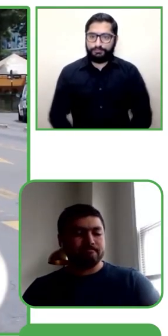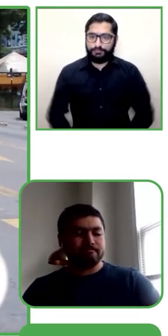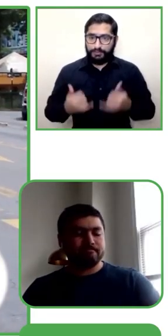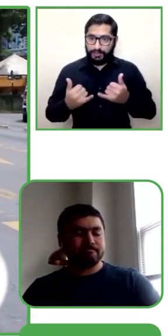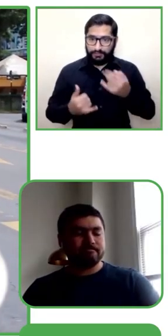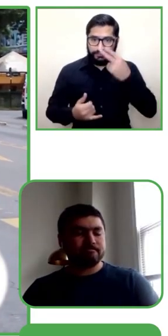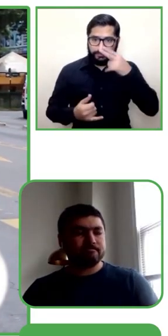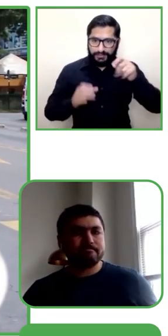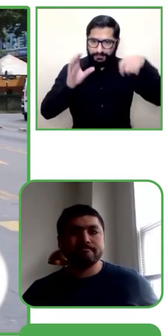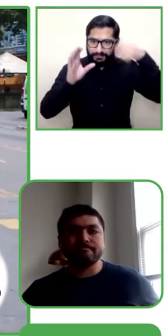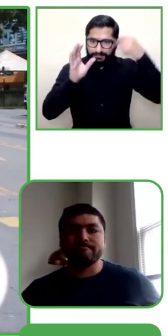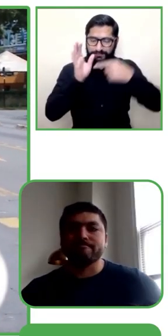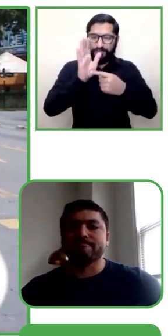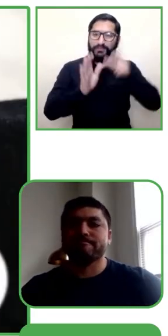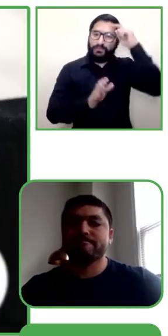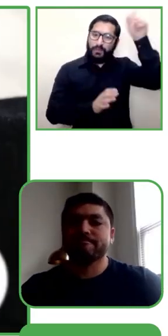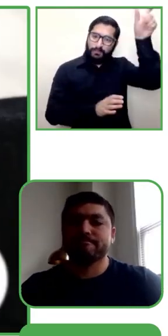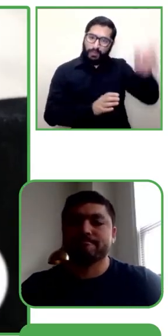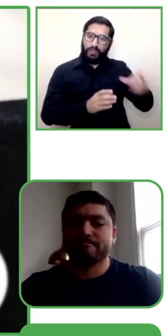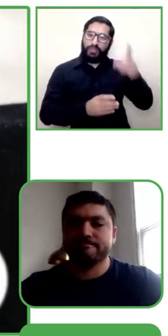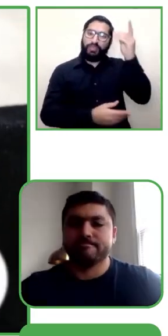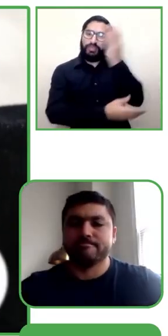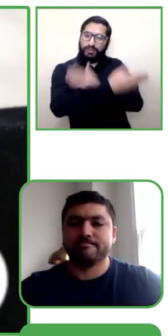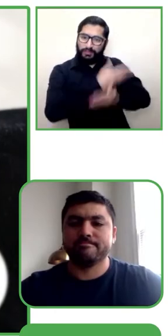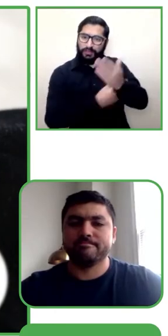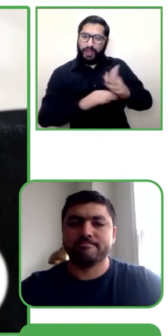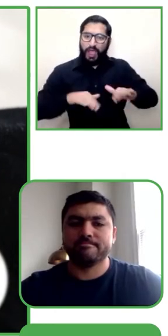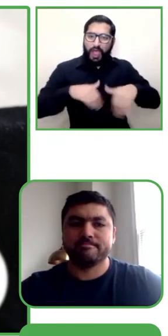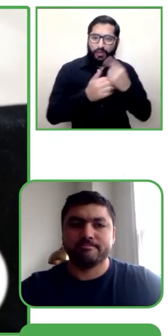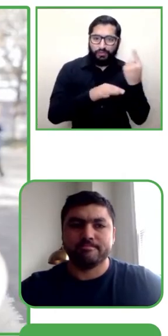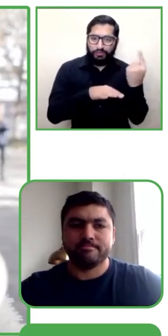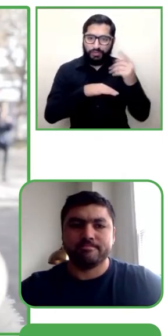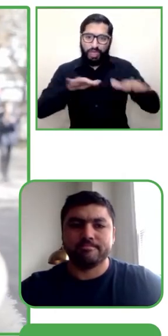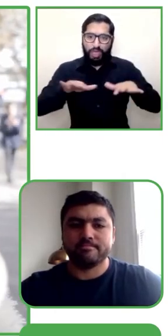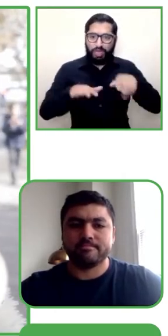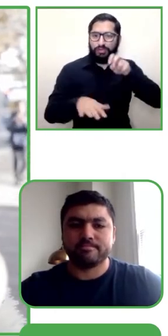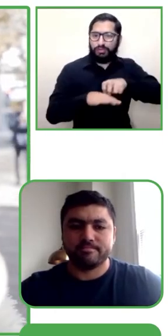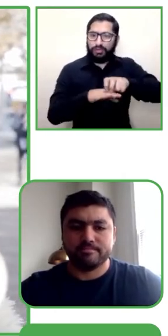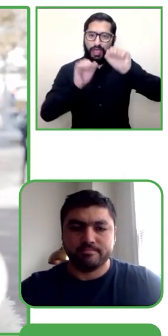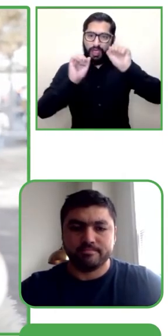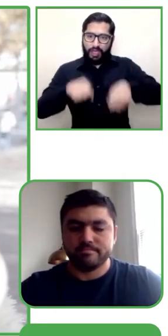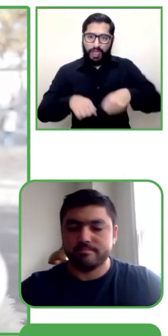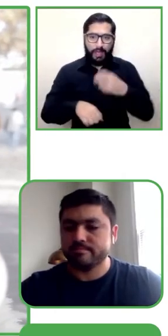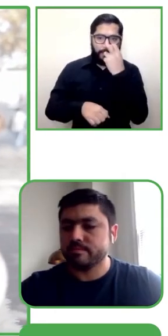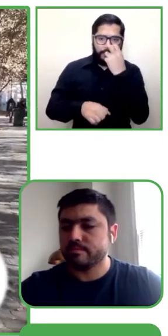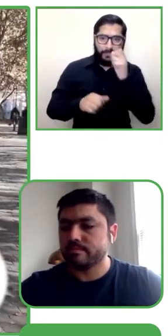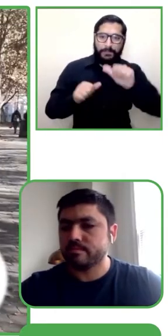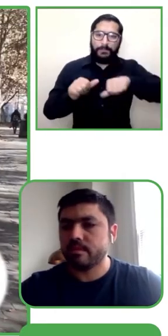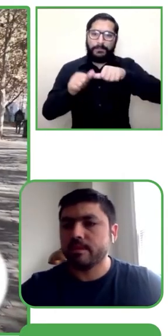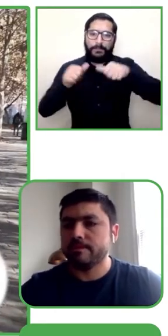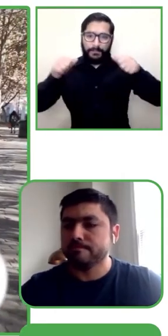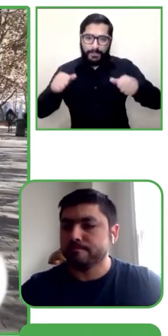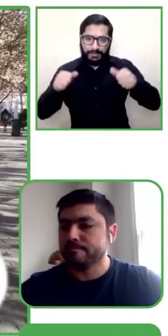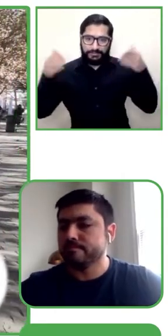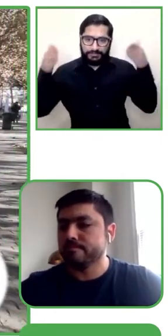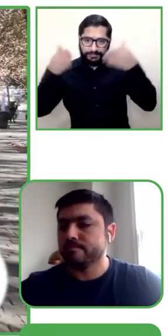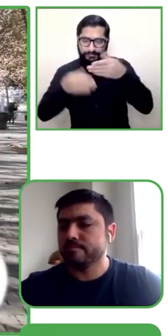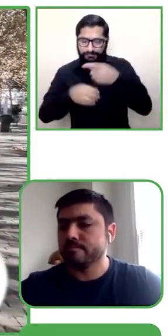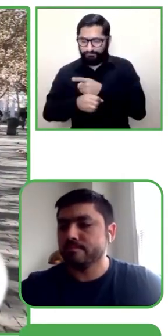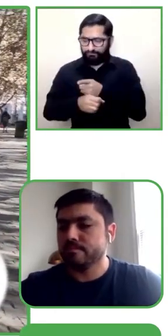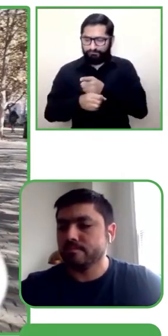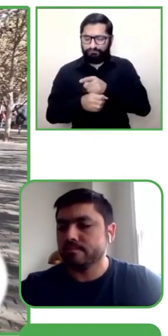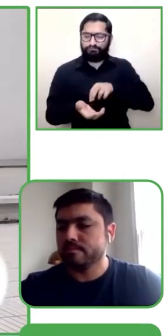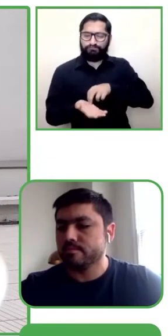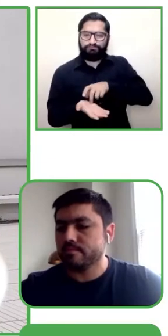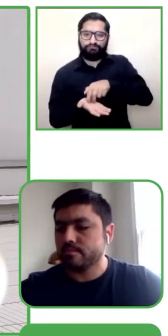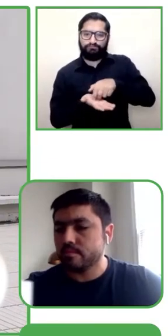de todo el mundo. Además, ha desarrollado un sistema de navegación que permite hacer accesible a empresas e instituciones sus espacios de atención a público,